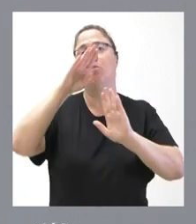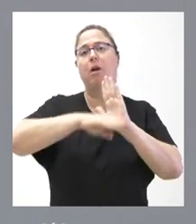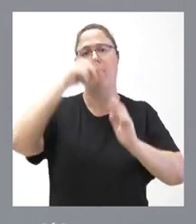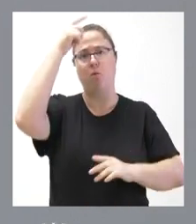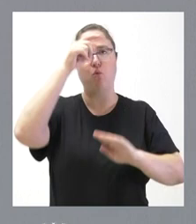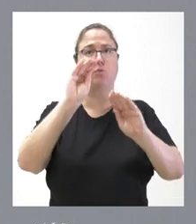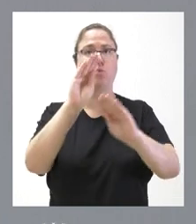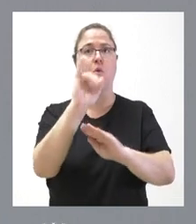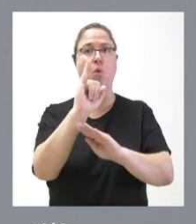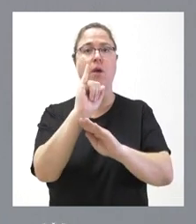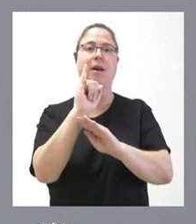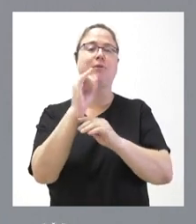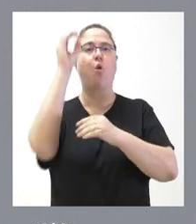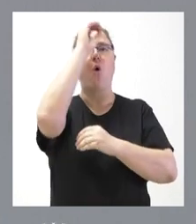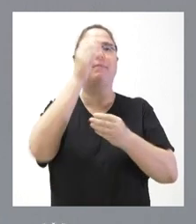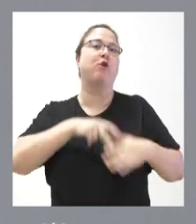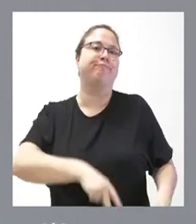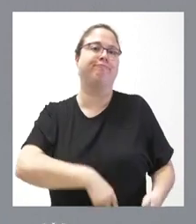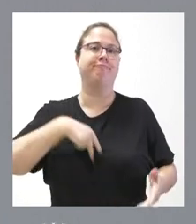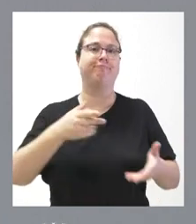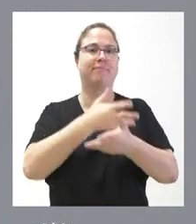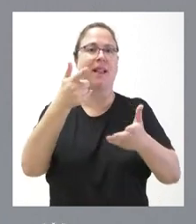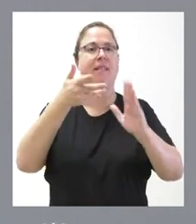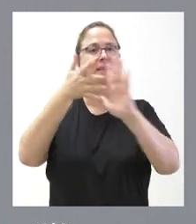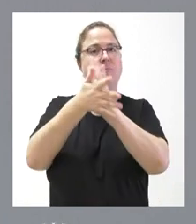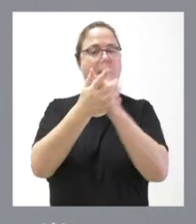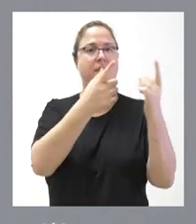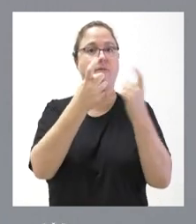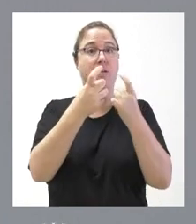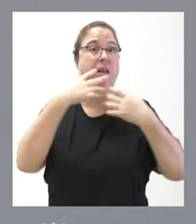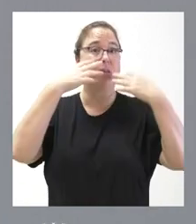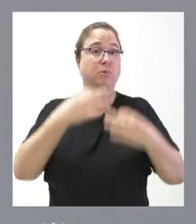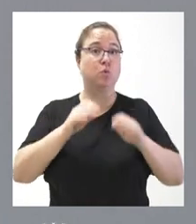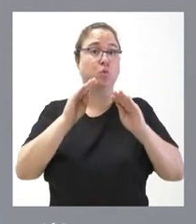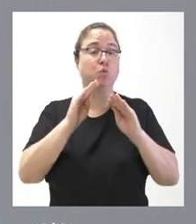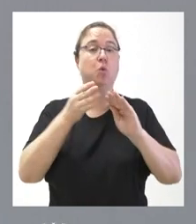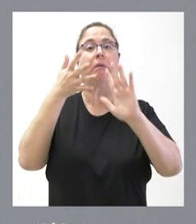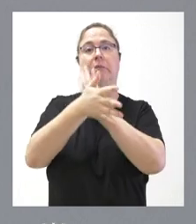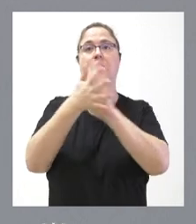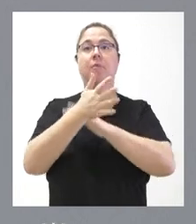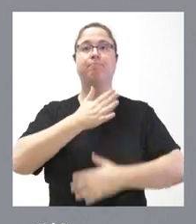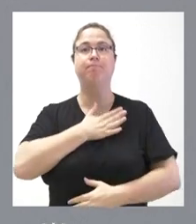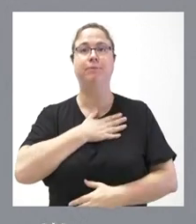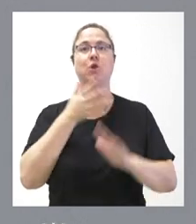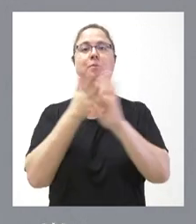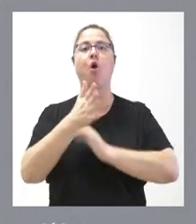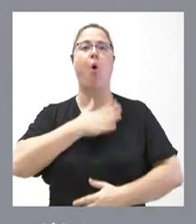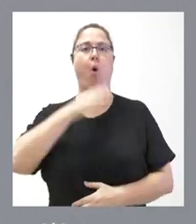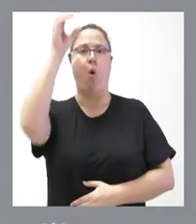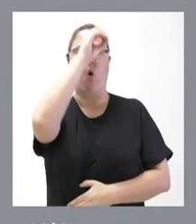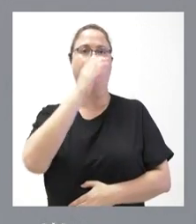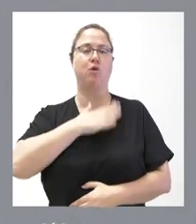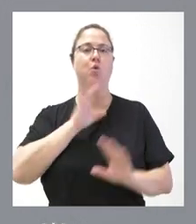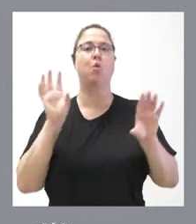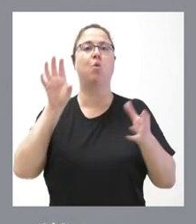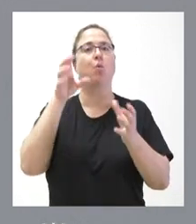valoración global, es el que tiene que dar explicaciones, seguro que tendrá sus explicaciones. A nosotros nos corresponde dar explicaciones sobre la posición que tiene la Junta de Castilla y León